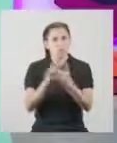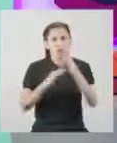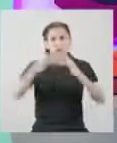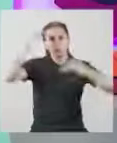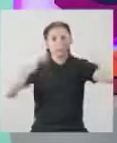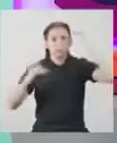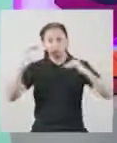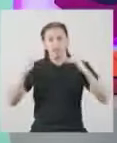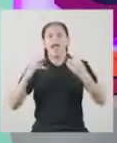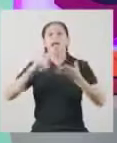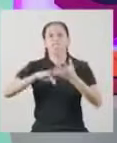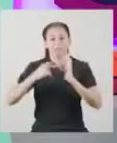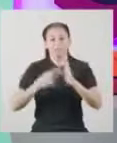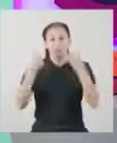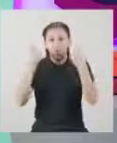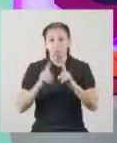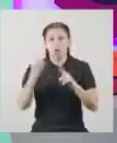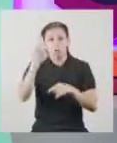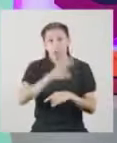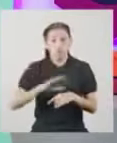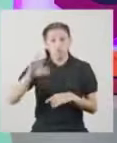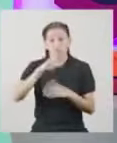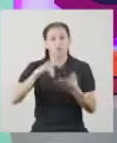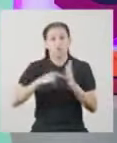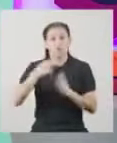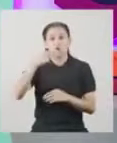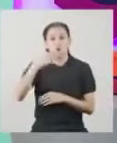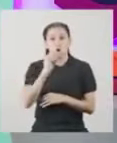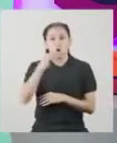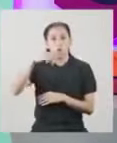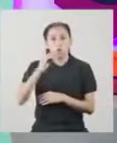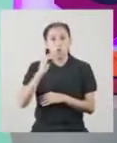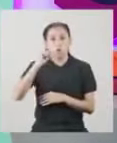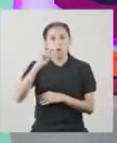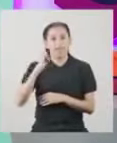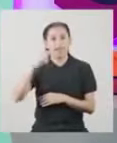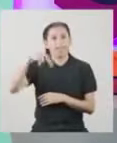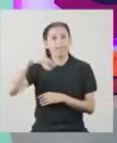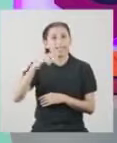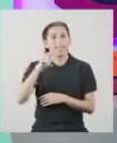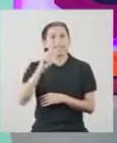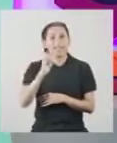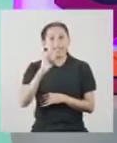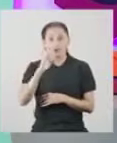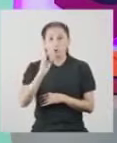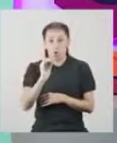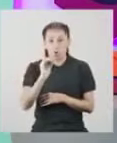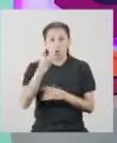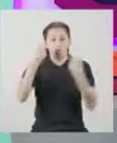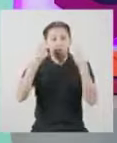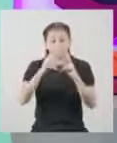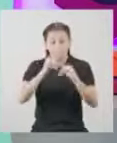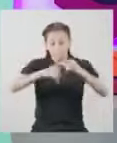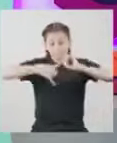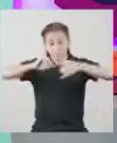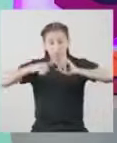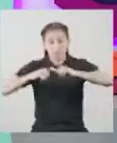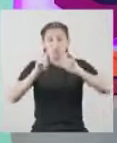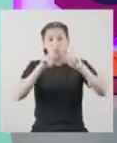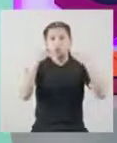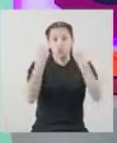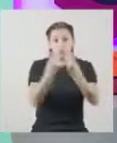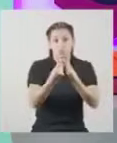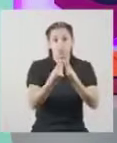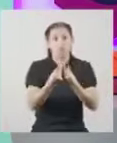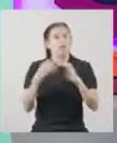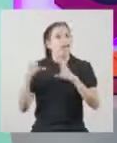Y cuando esto ocurre, se dice que el grupo es homogéneo Para medir y comparar la dispersión de los